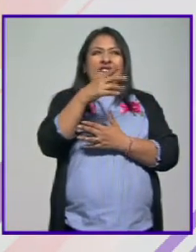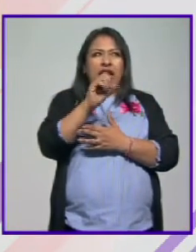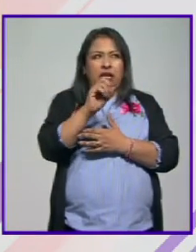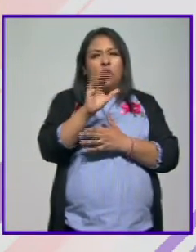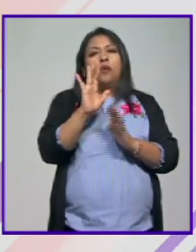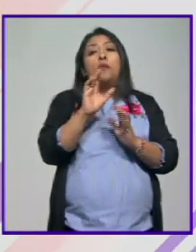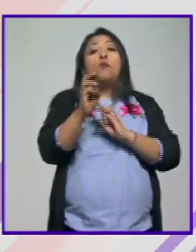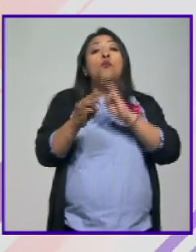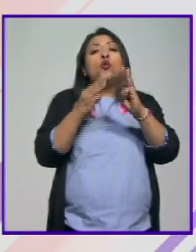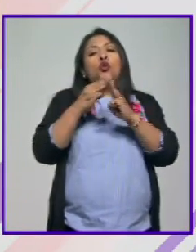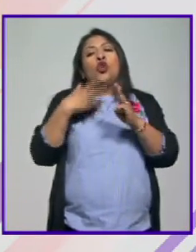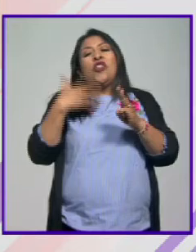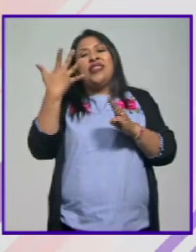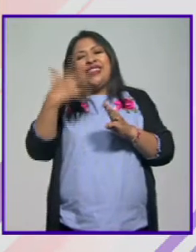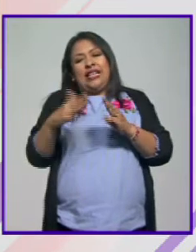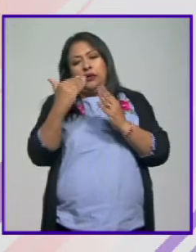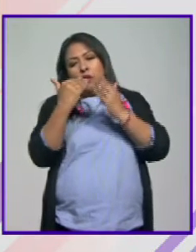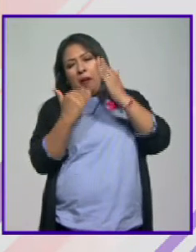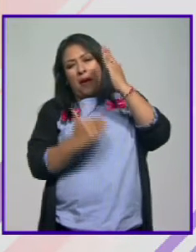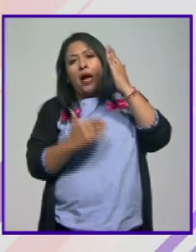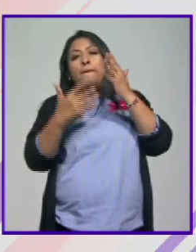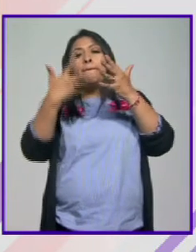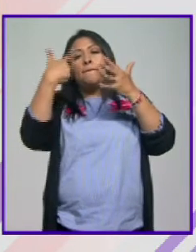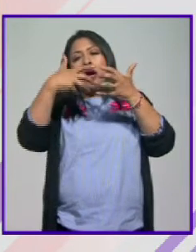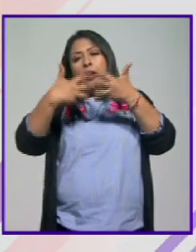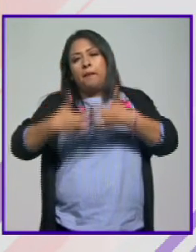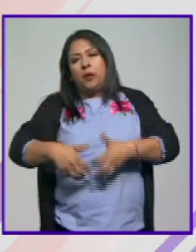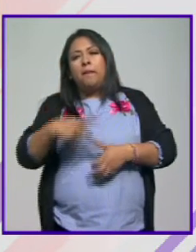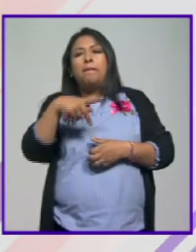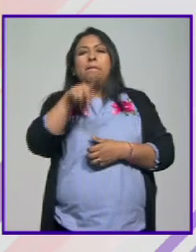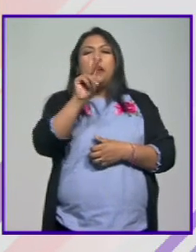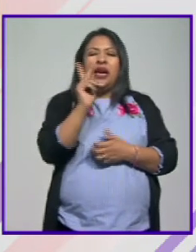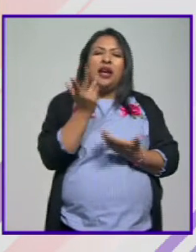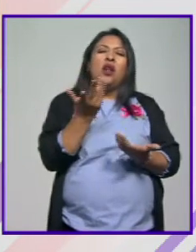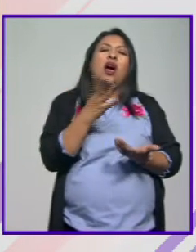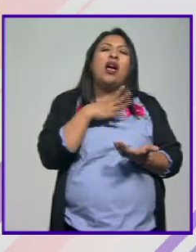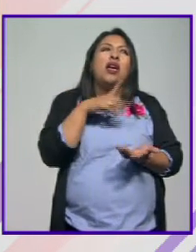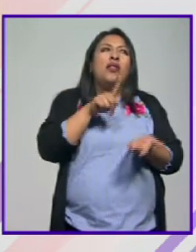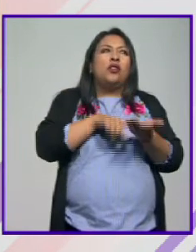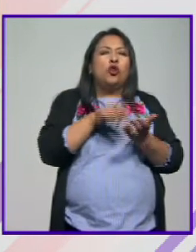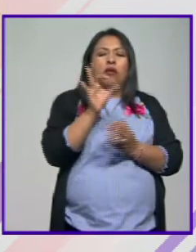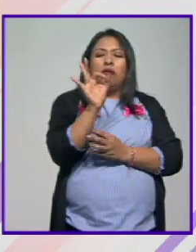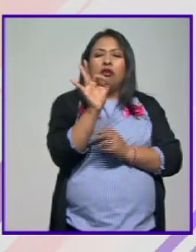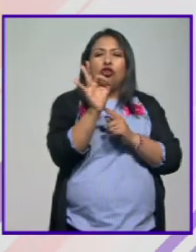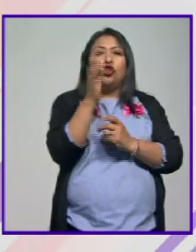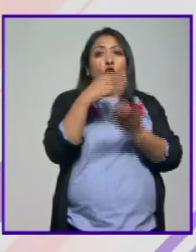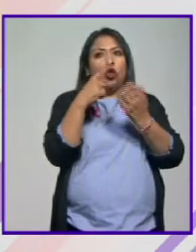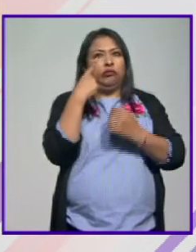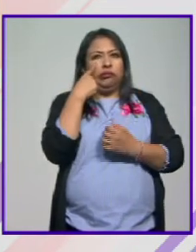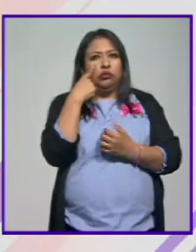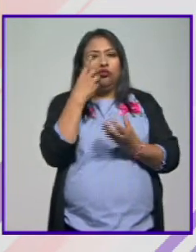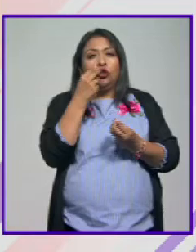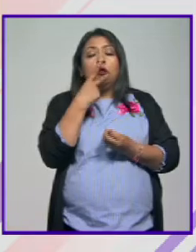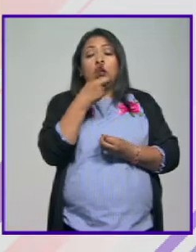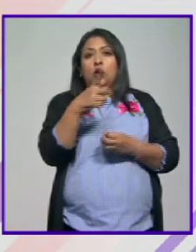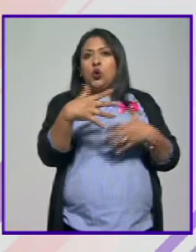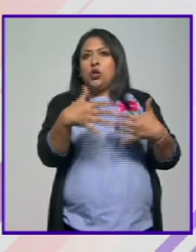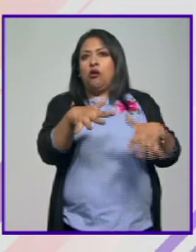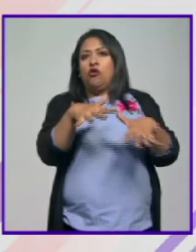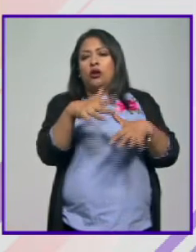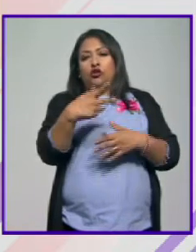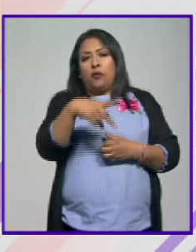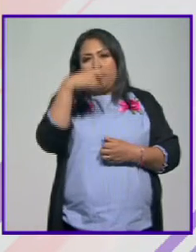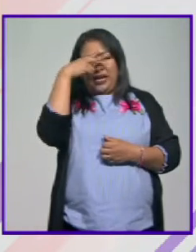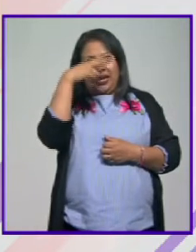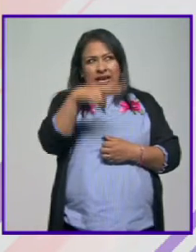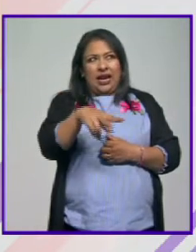el décimo en producción pero ¿qué tiene? bueno hay algunas cosas como un grano que todo el mundo habla de él y que me parece espectacular que es